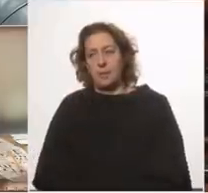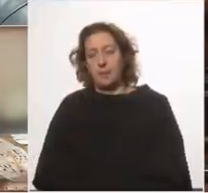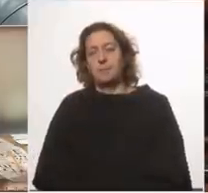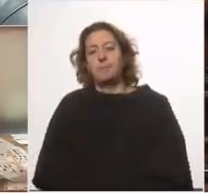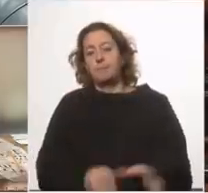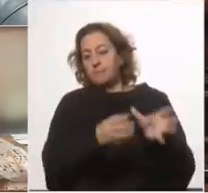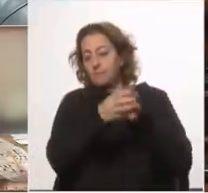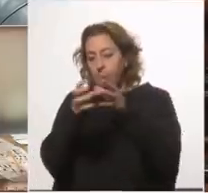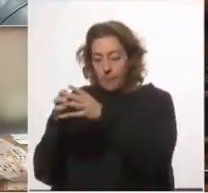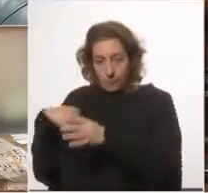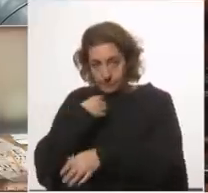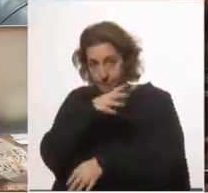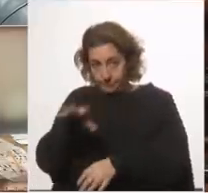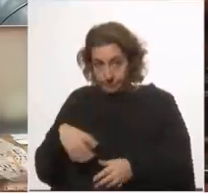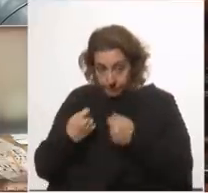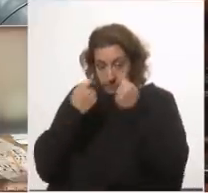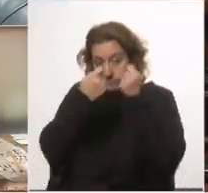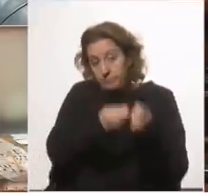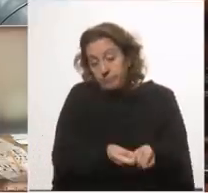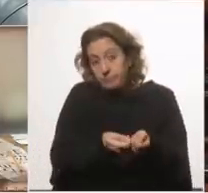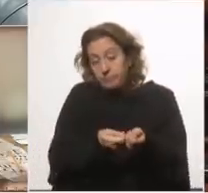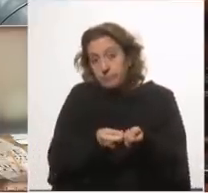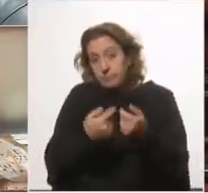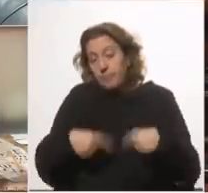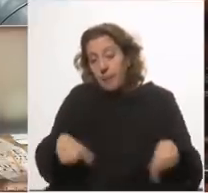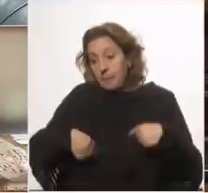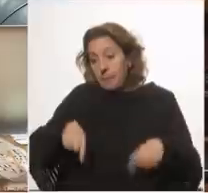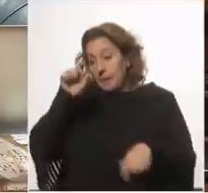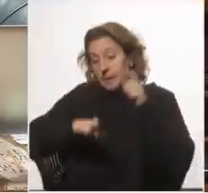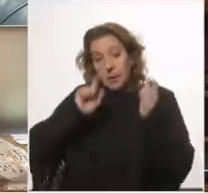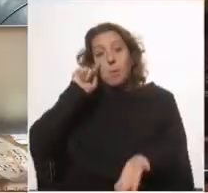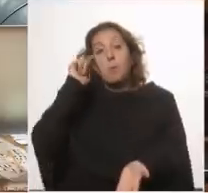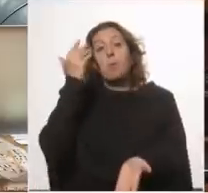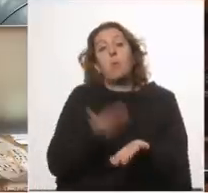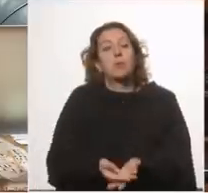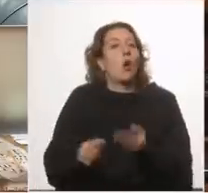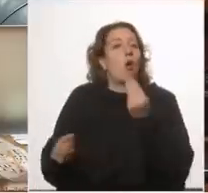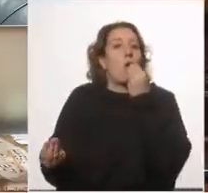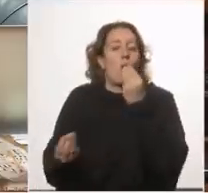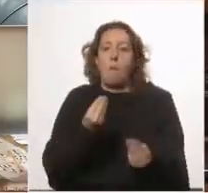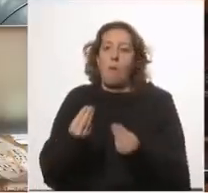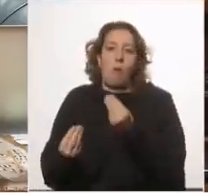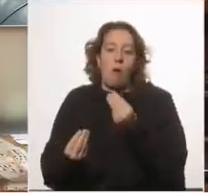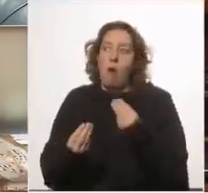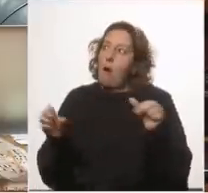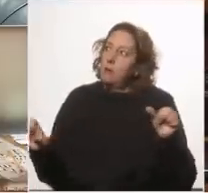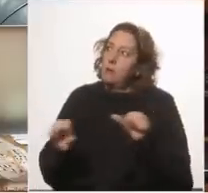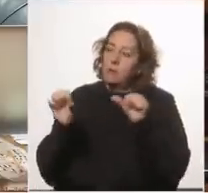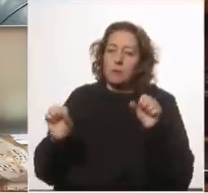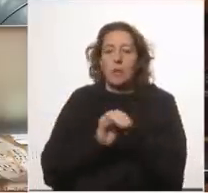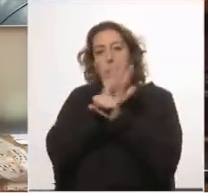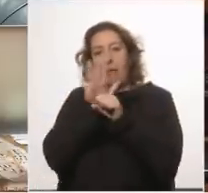Las organizaciones sociales le entregaron al Ministerio una propuesta sobre el abordaje local de la pandemia y el seguimiento